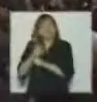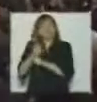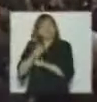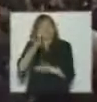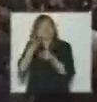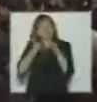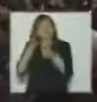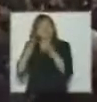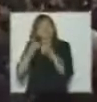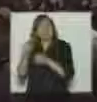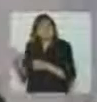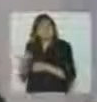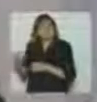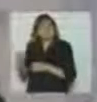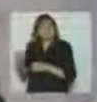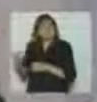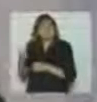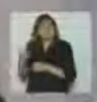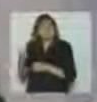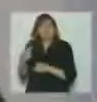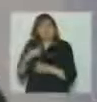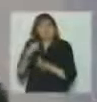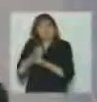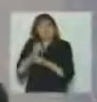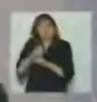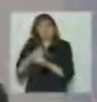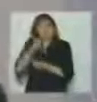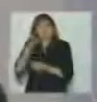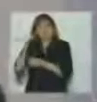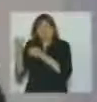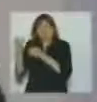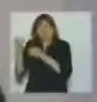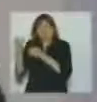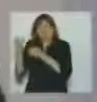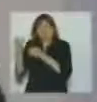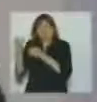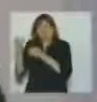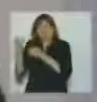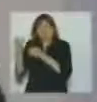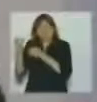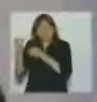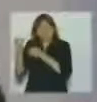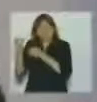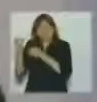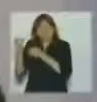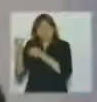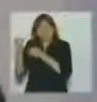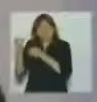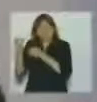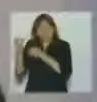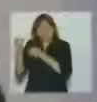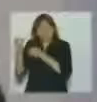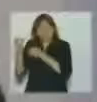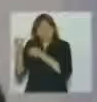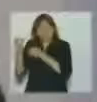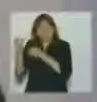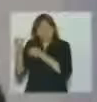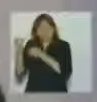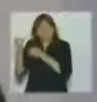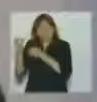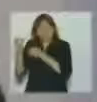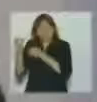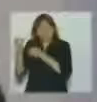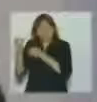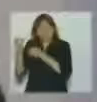un poco a cada uno y enseguida la mirada buscábamos de aprobación en el otro